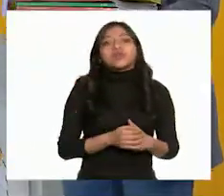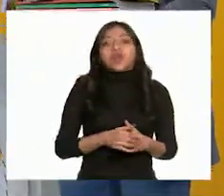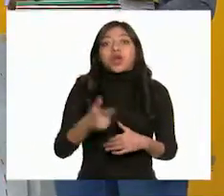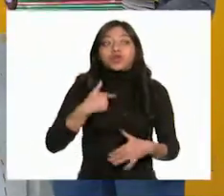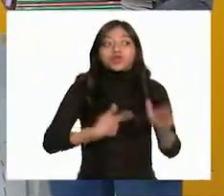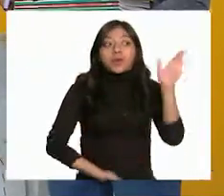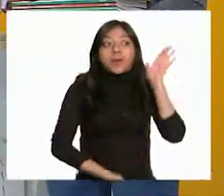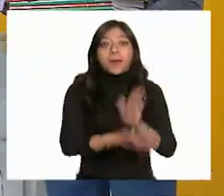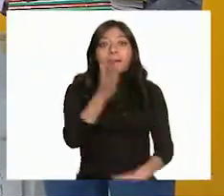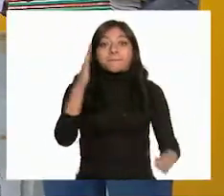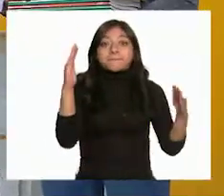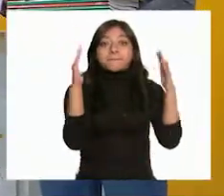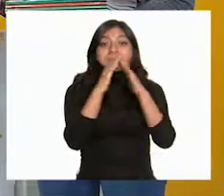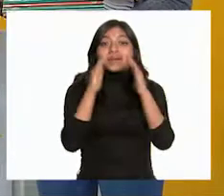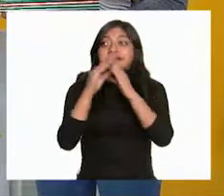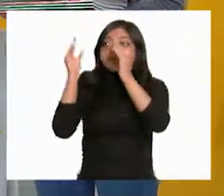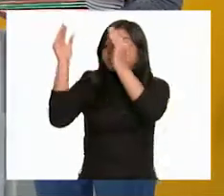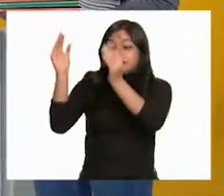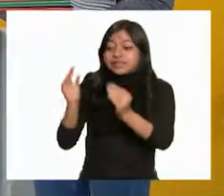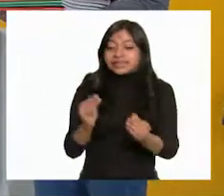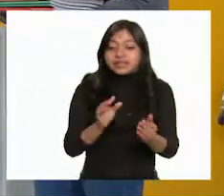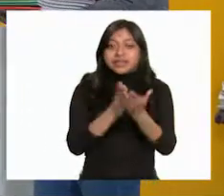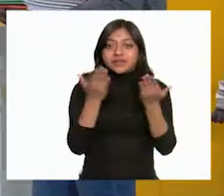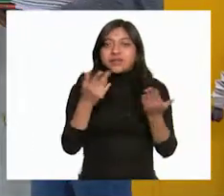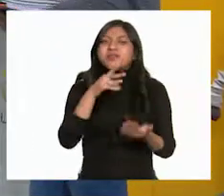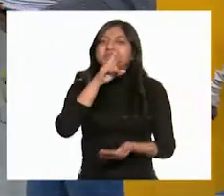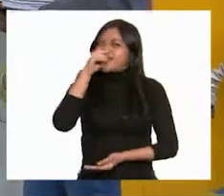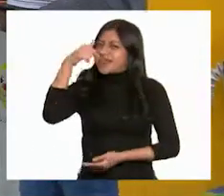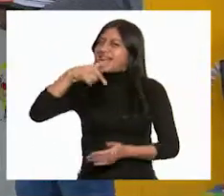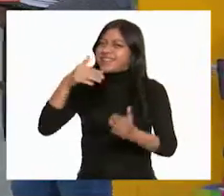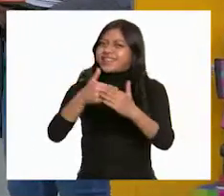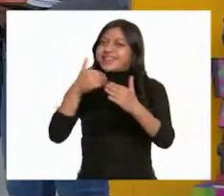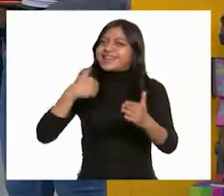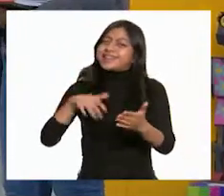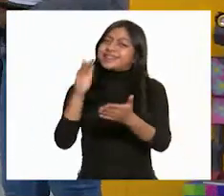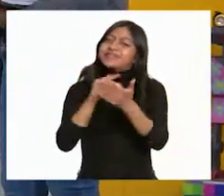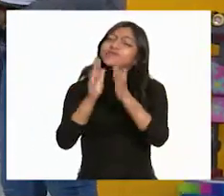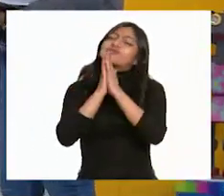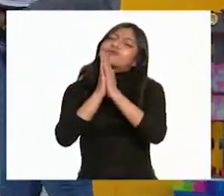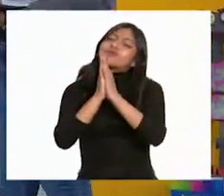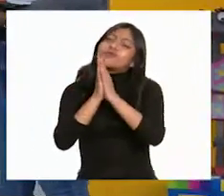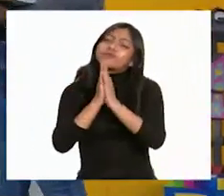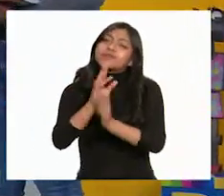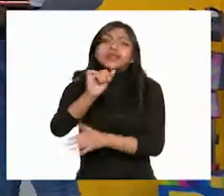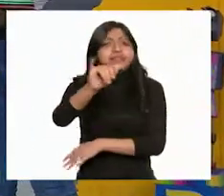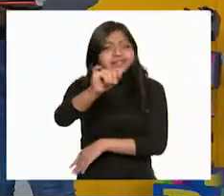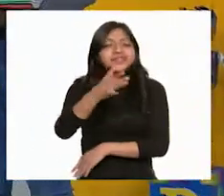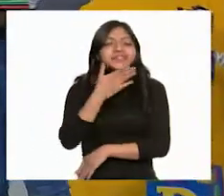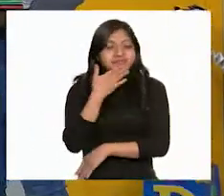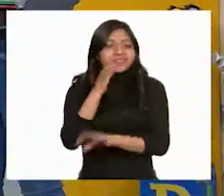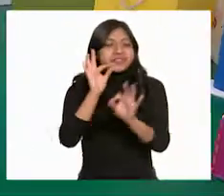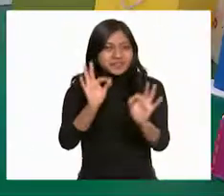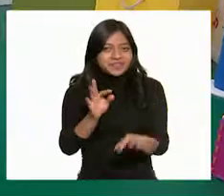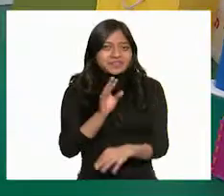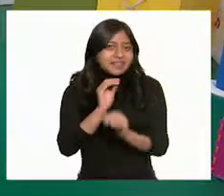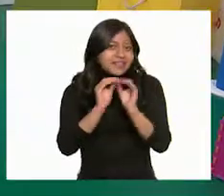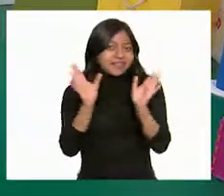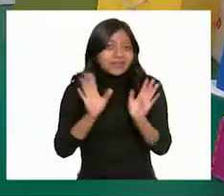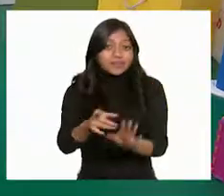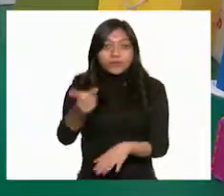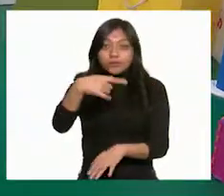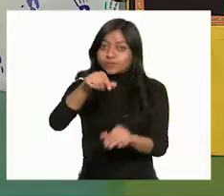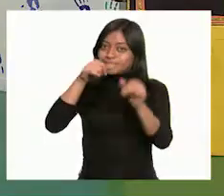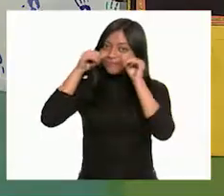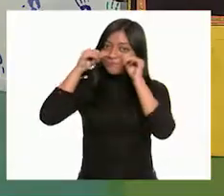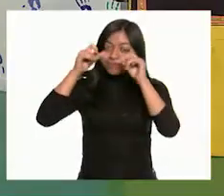llevármelo, nos lo podría leer. ¡Ah! ¡Por favor! ¡Sí! ¡Claro que sí, Panchito! Pero abre